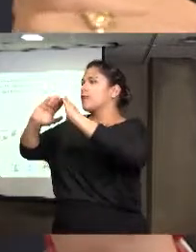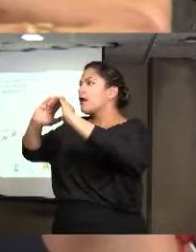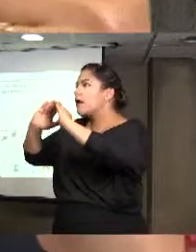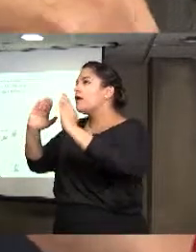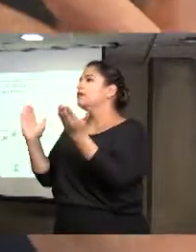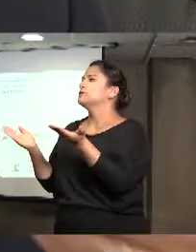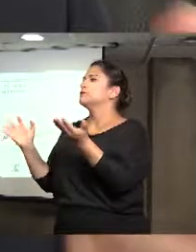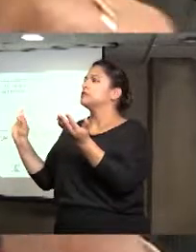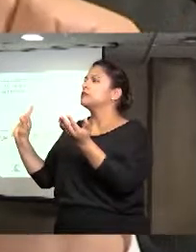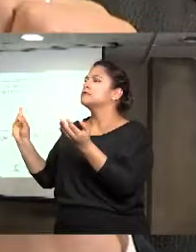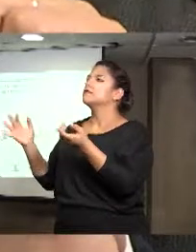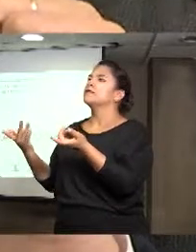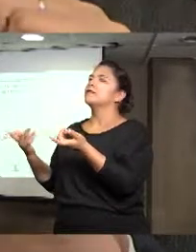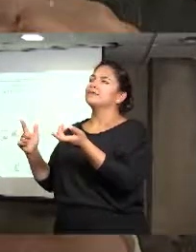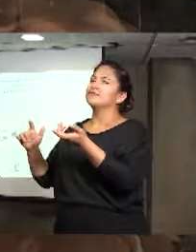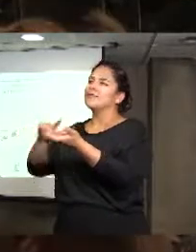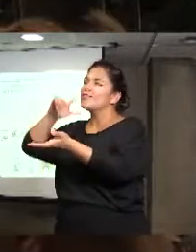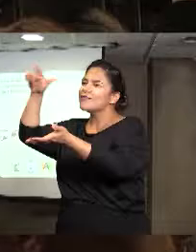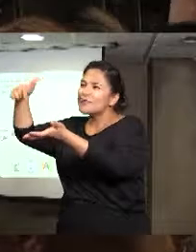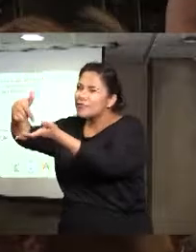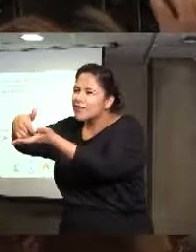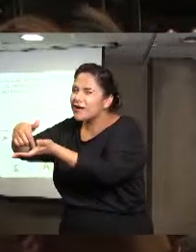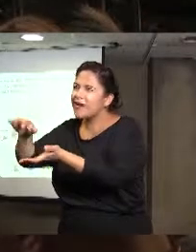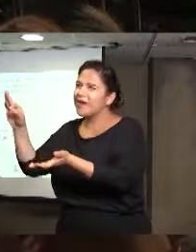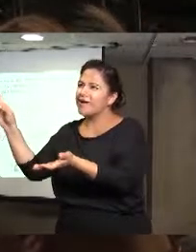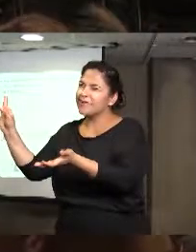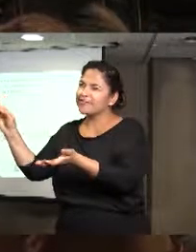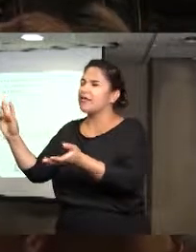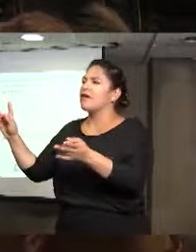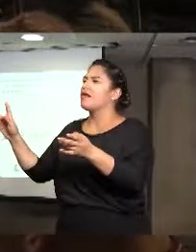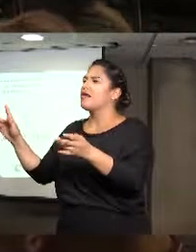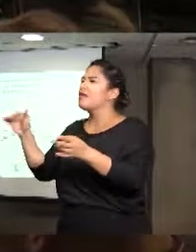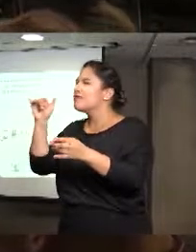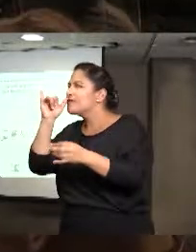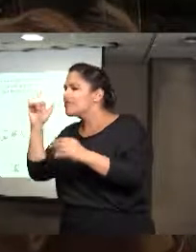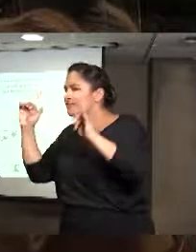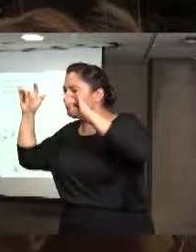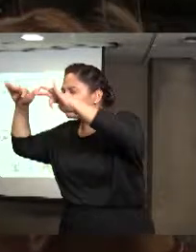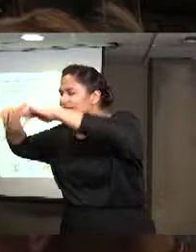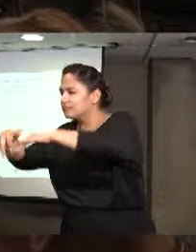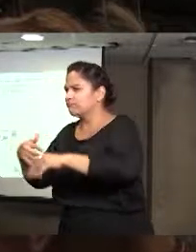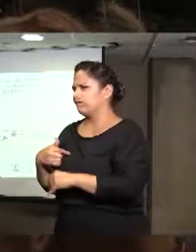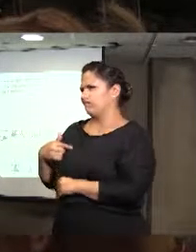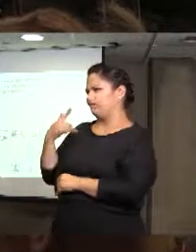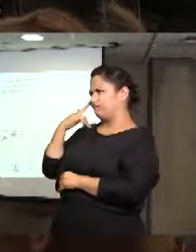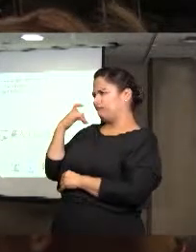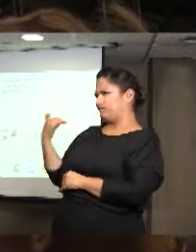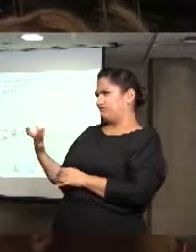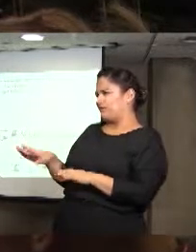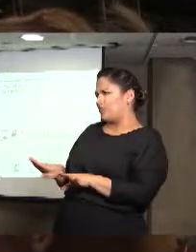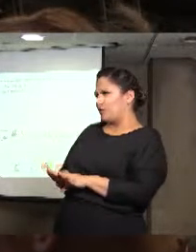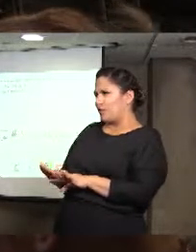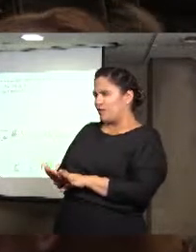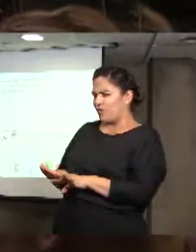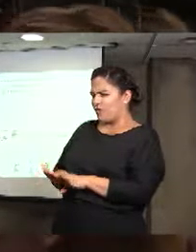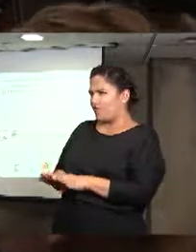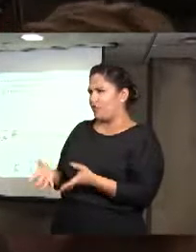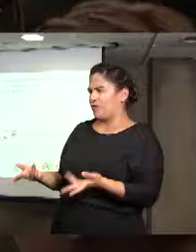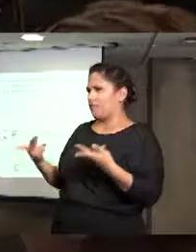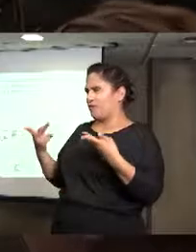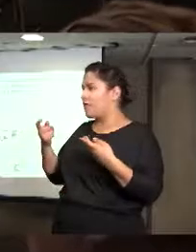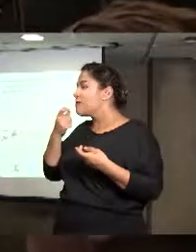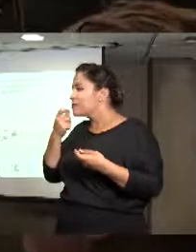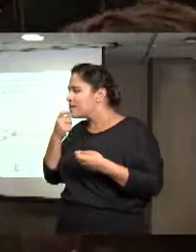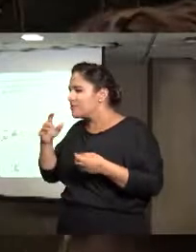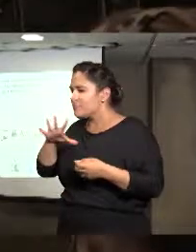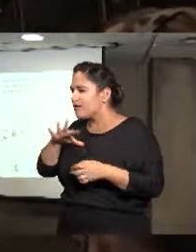un bar, en un centro de spa, que ocurre en alguna casa, y que se le hace extraño, porque observa que hay menores de edad, porque